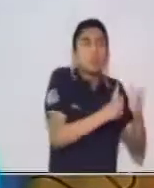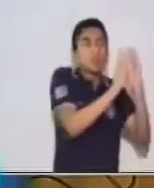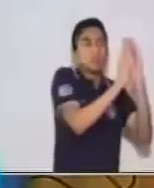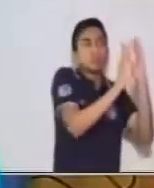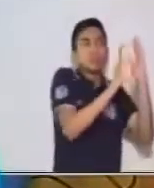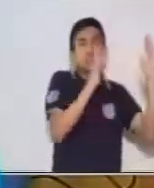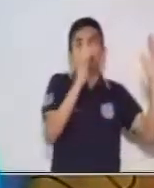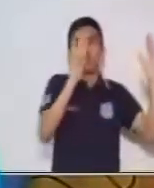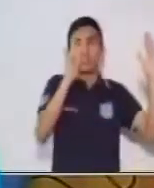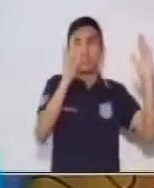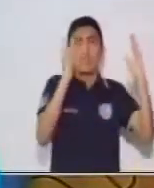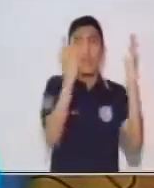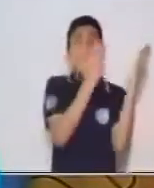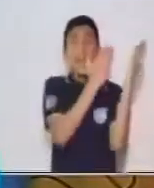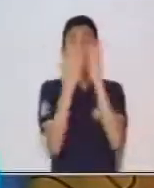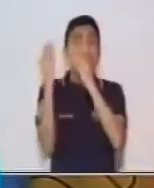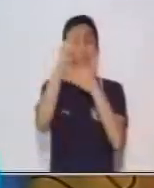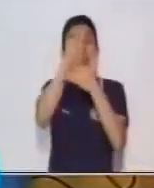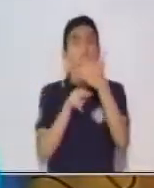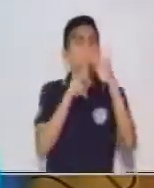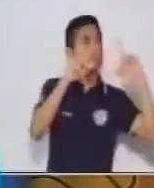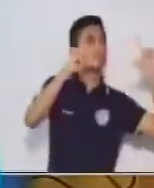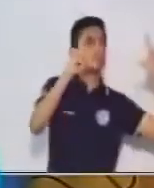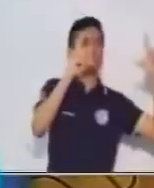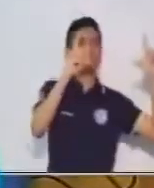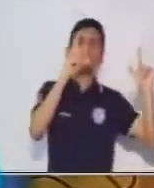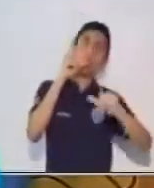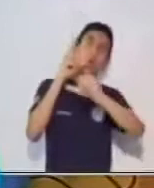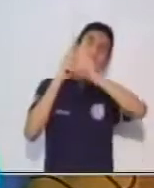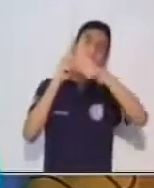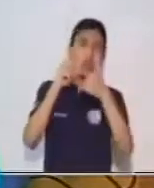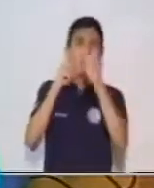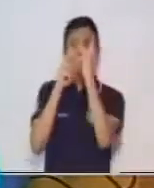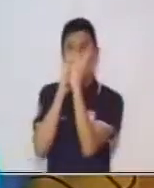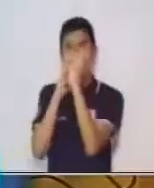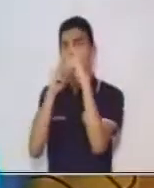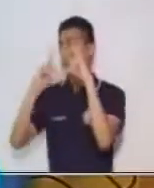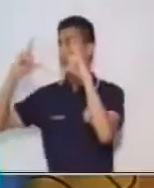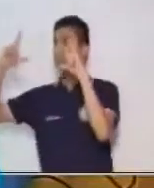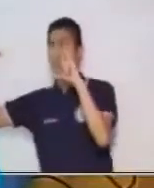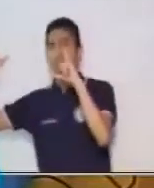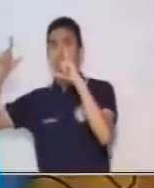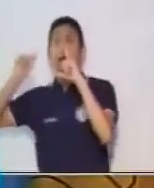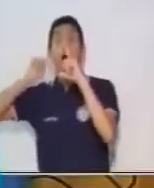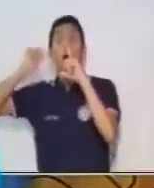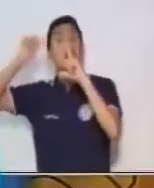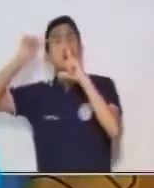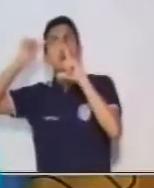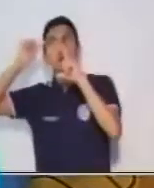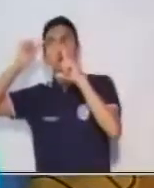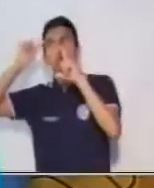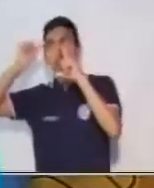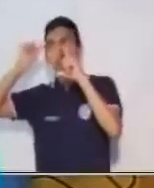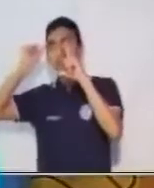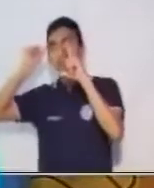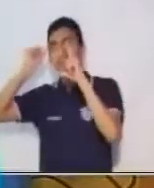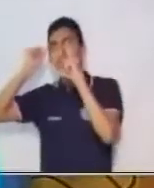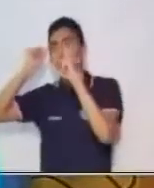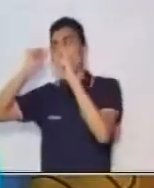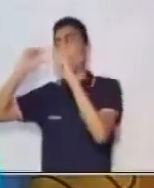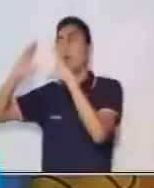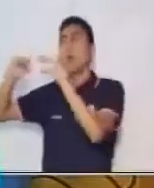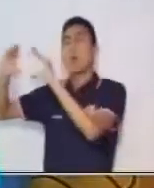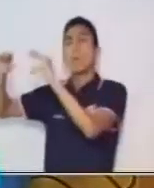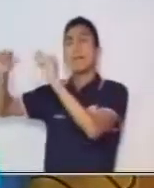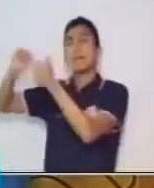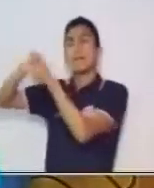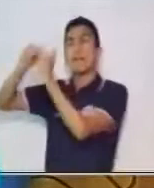proposición. ¿Y qué queremos decir con estos paréntesis? Aquí nosotros estamos identificando que existe una